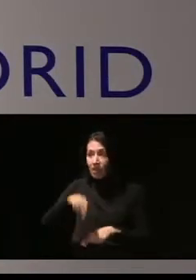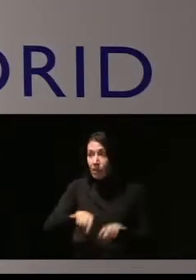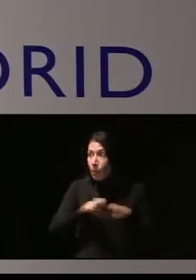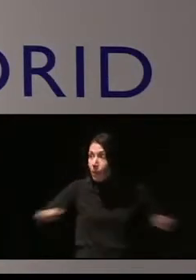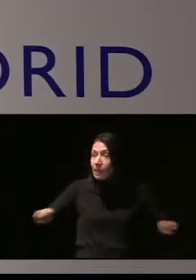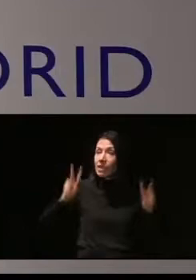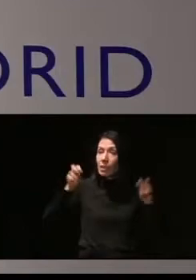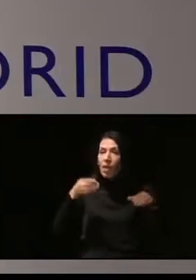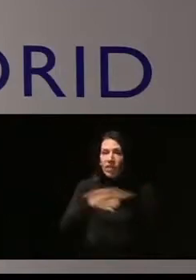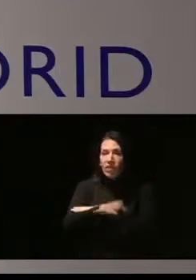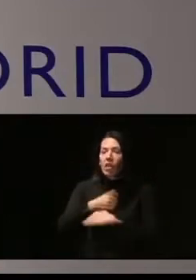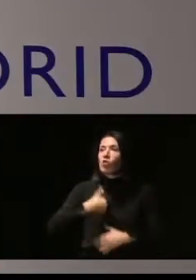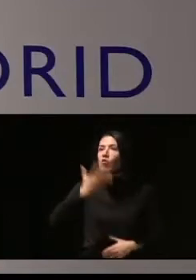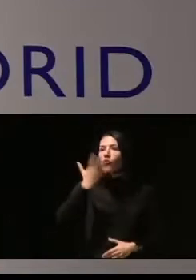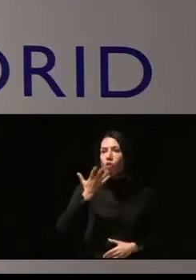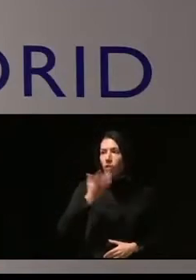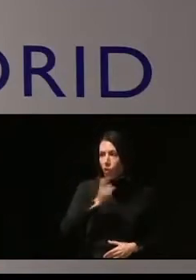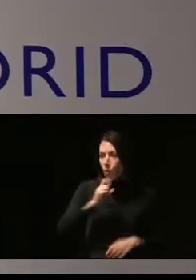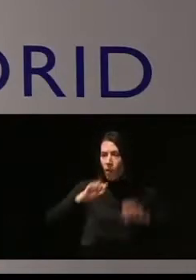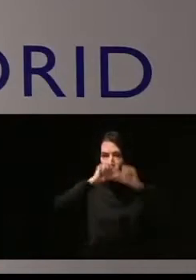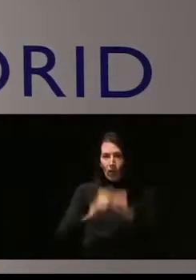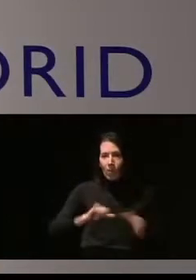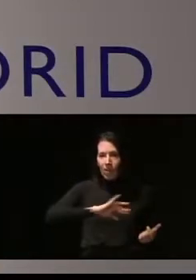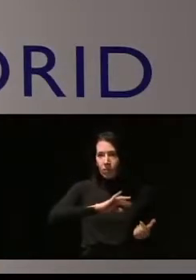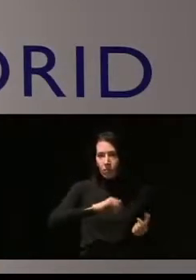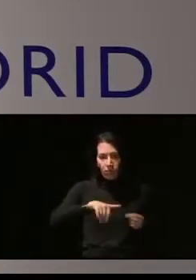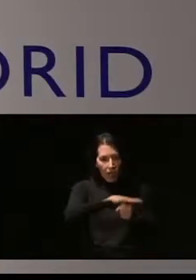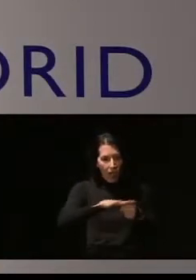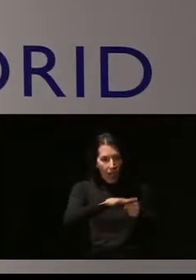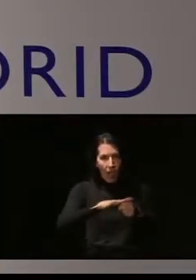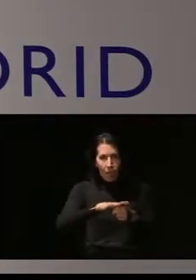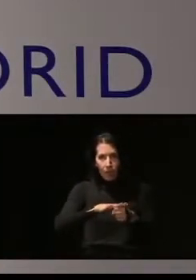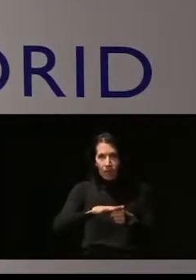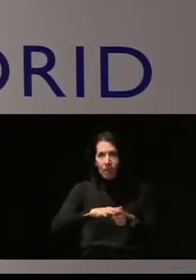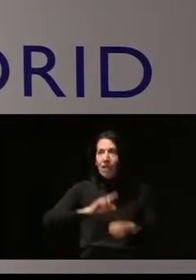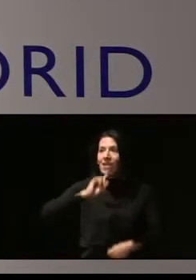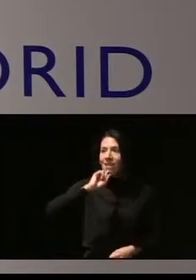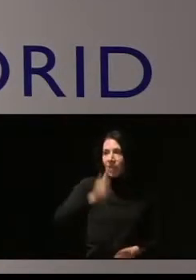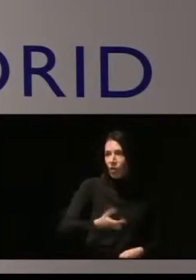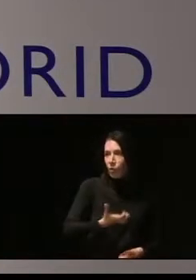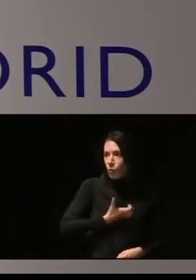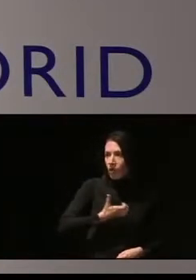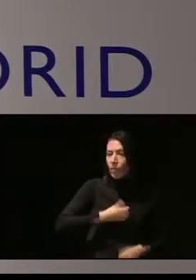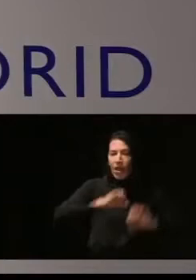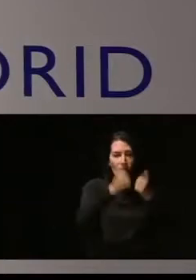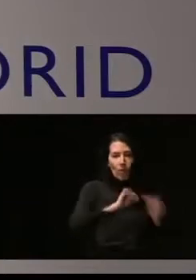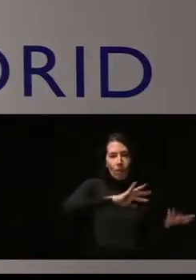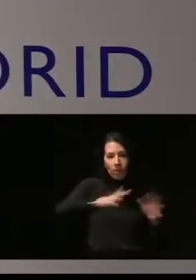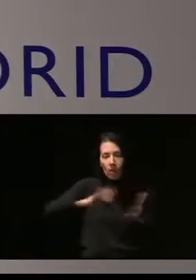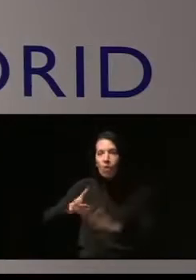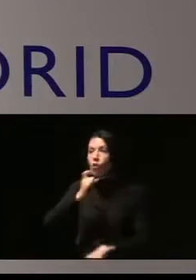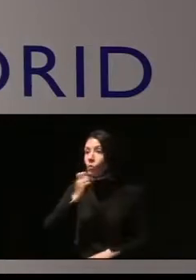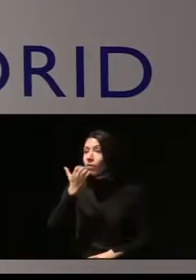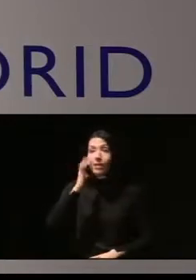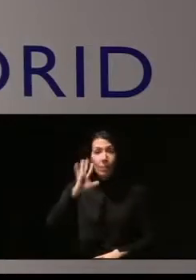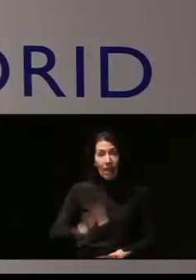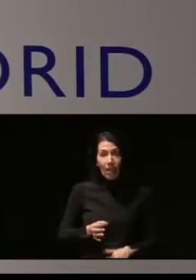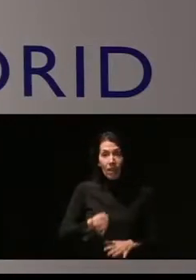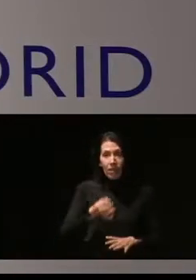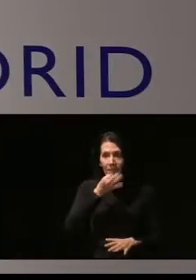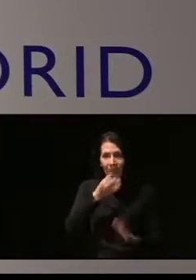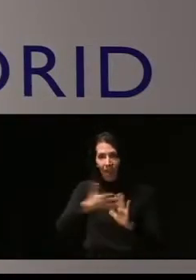accesibilidad y conocer cómo se está implantando desde diferentes direcciones municipales. Y si les parece, no me lío más.